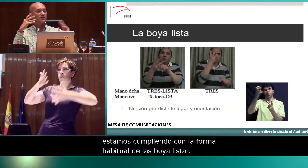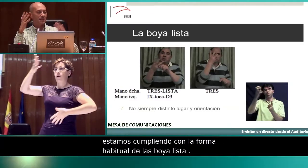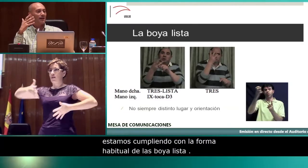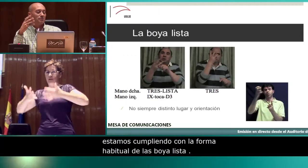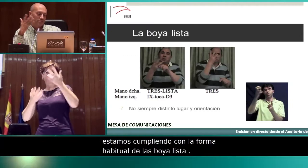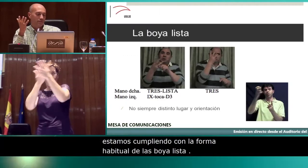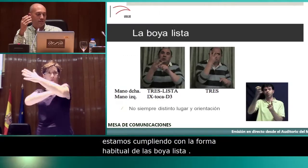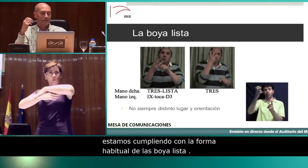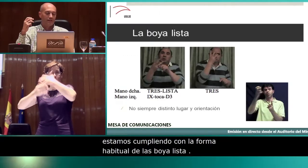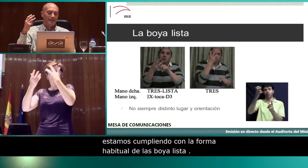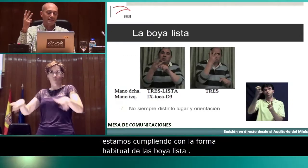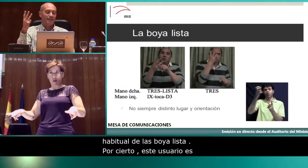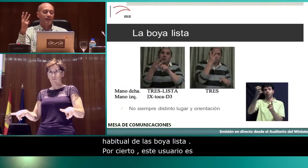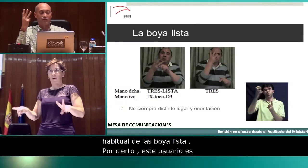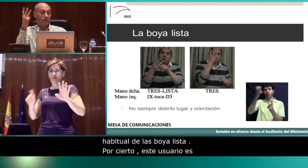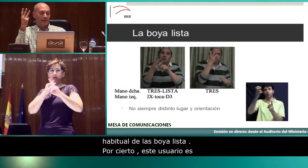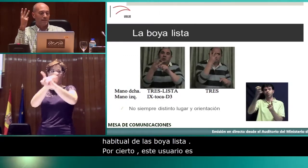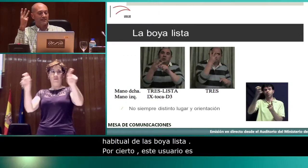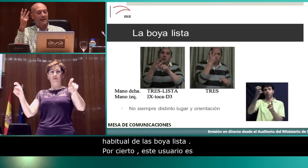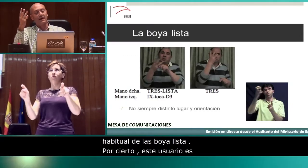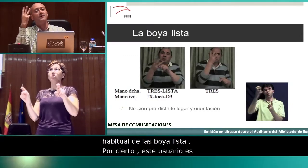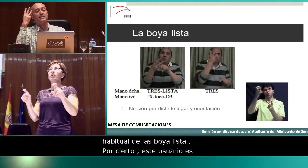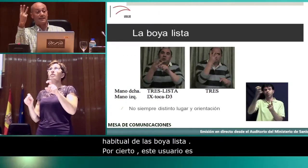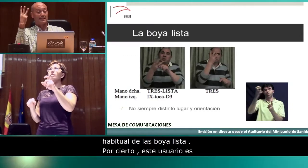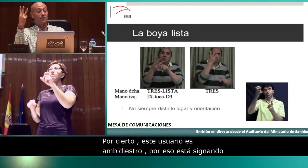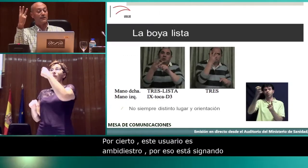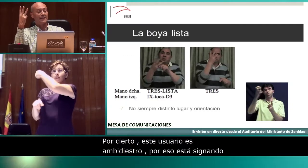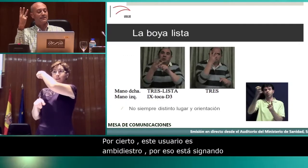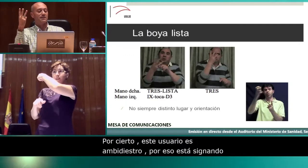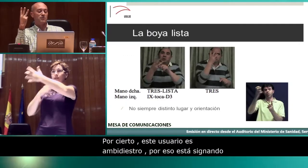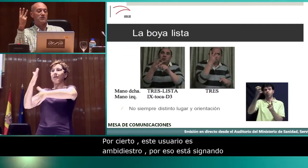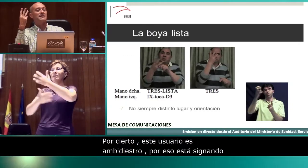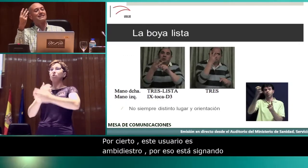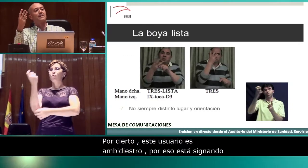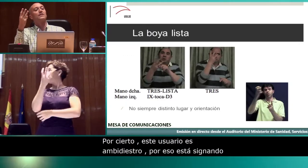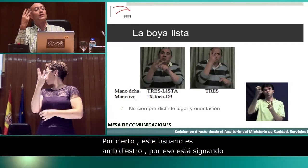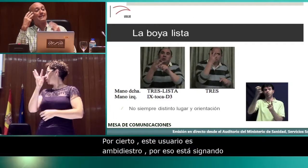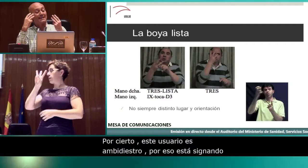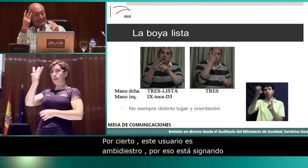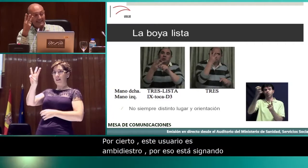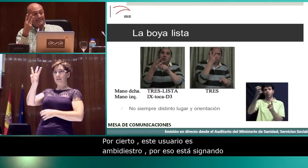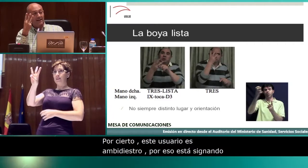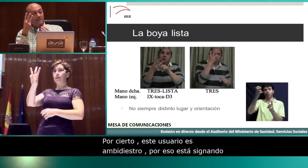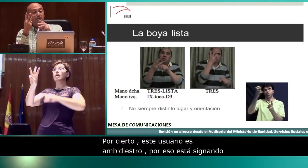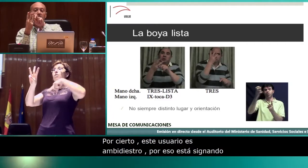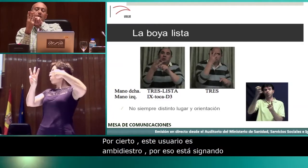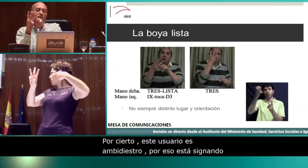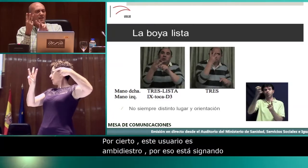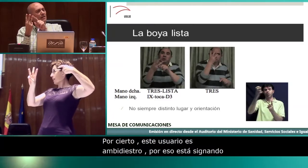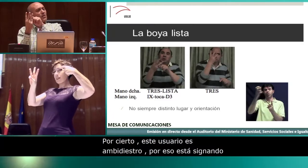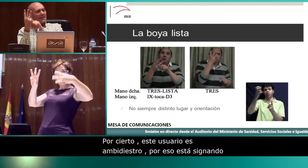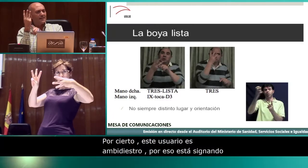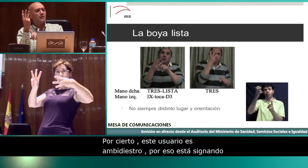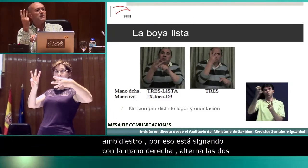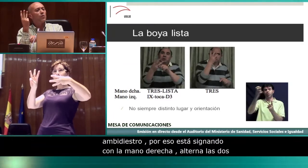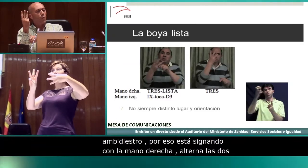manos y tal, pero es la foto que tenía más clara. Está asignando el tres y después veis que está haciendo el tres lista y lo está